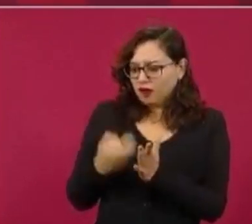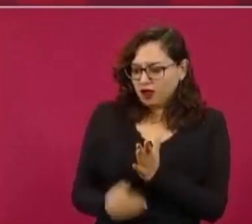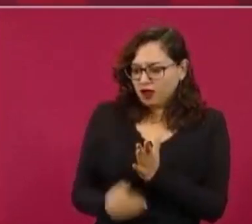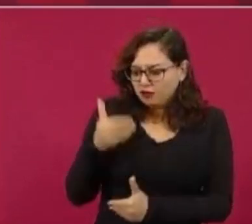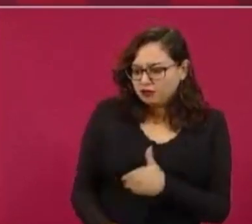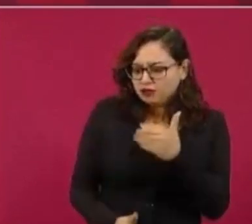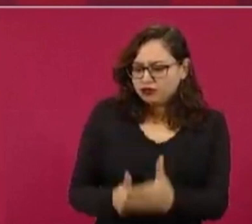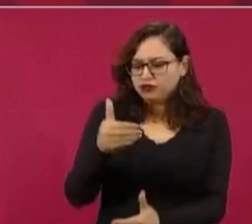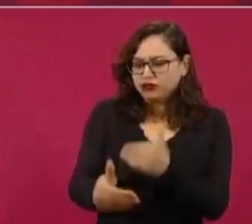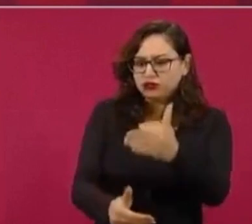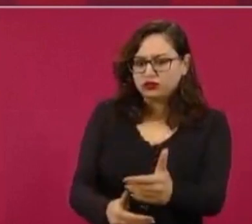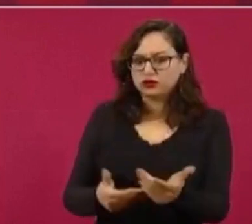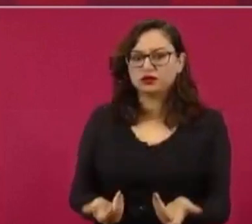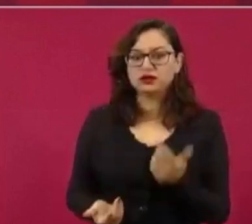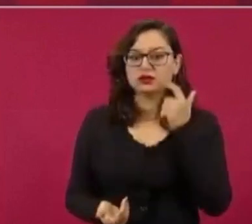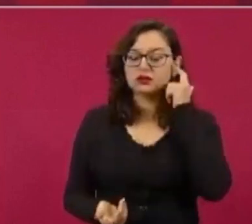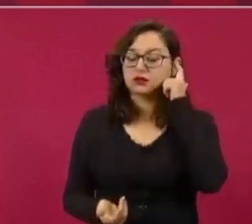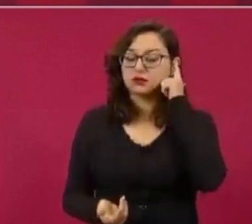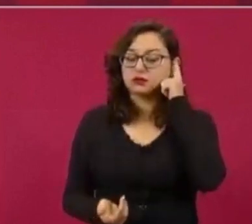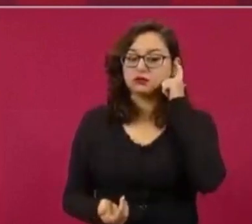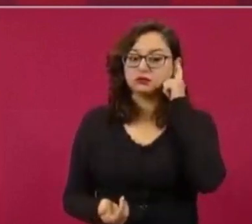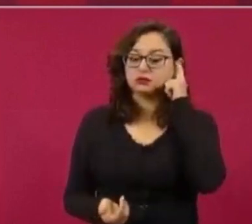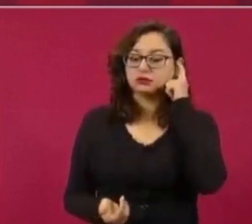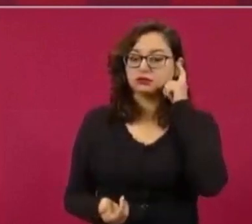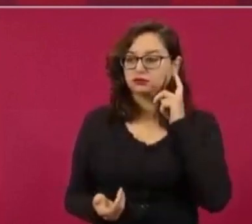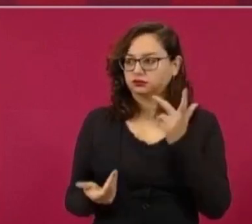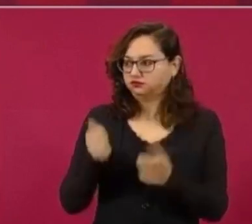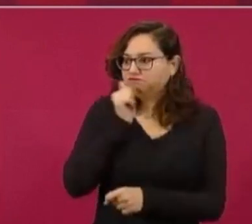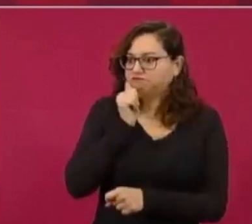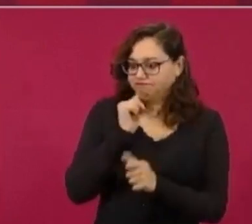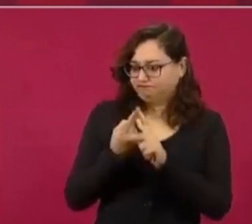claro, primero es el beneplácito y luego pasa al Senado, pero es un procedimiento.